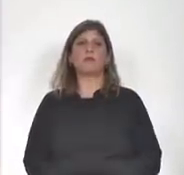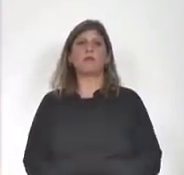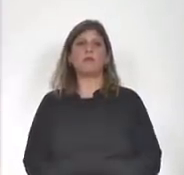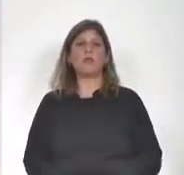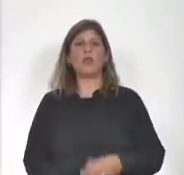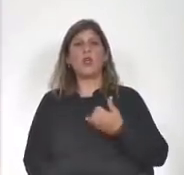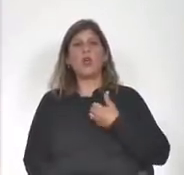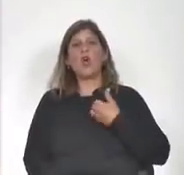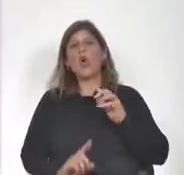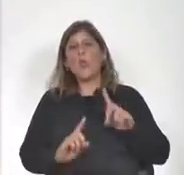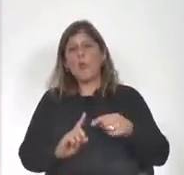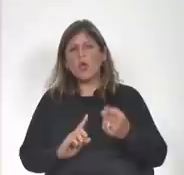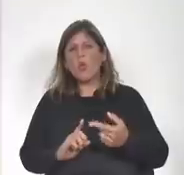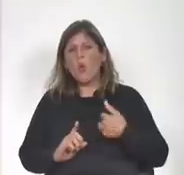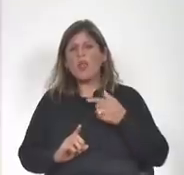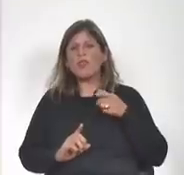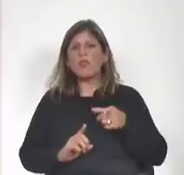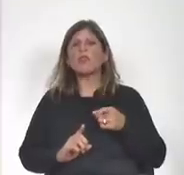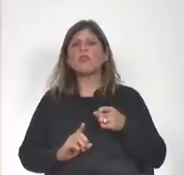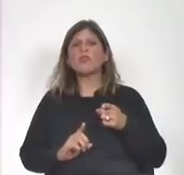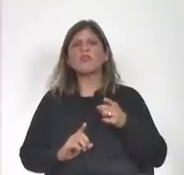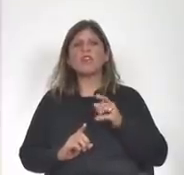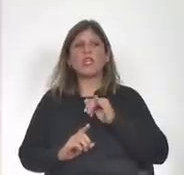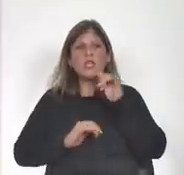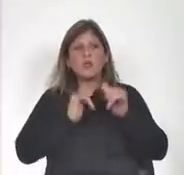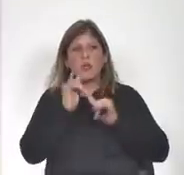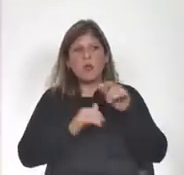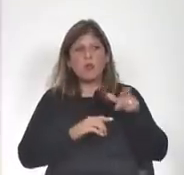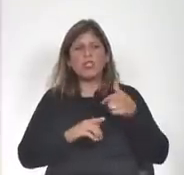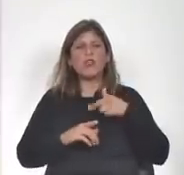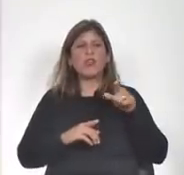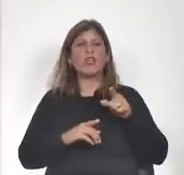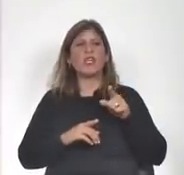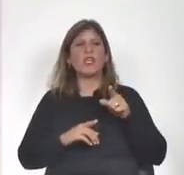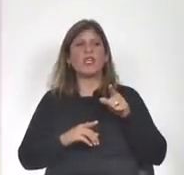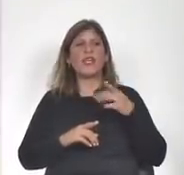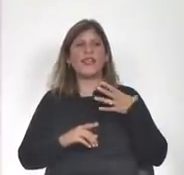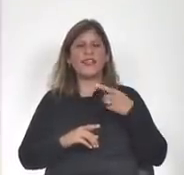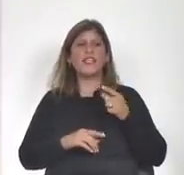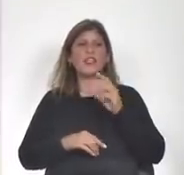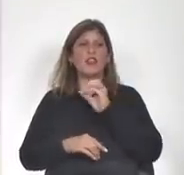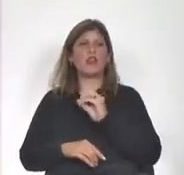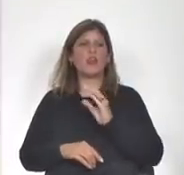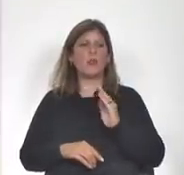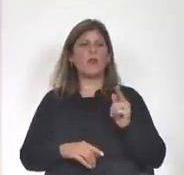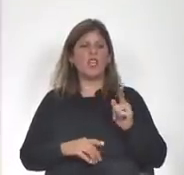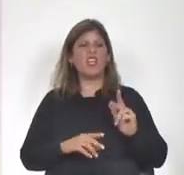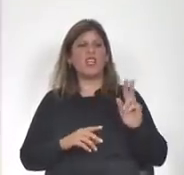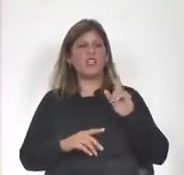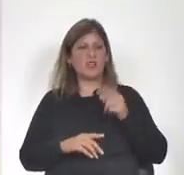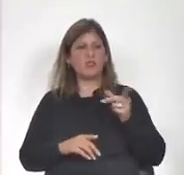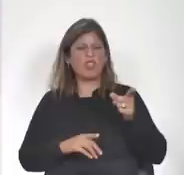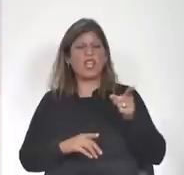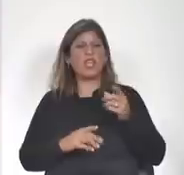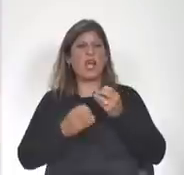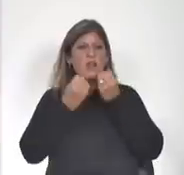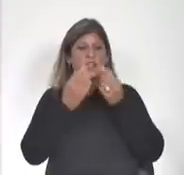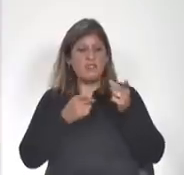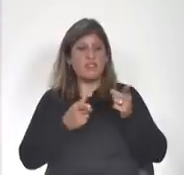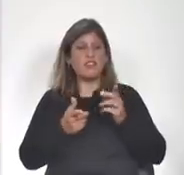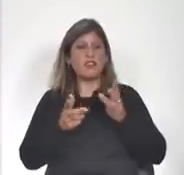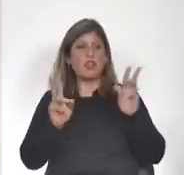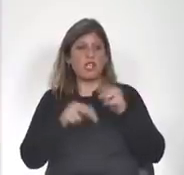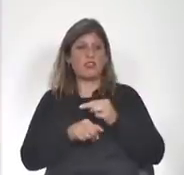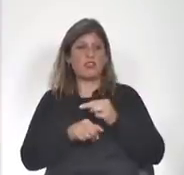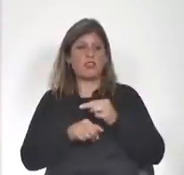¿cómo y cuando se le comunicó a la ministra entonces que Alfie renunciaría a este beneficio y junto